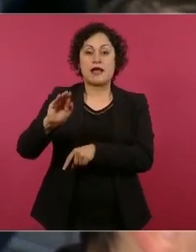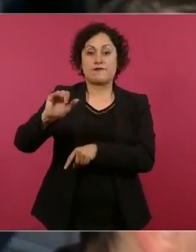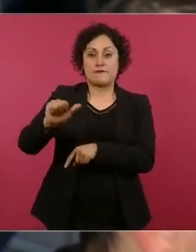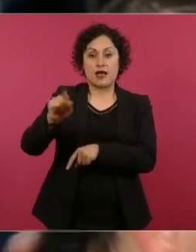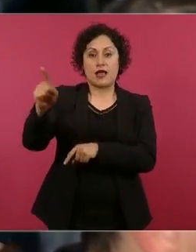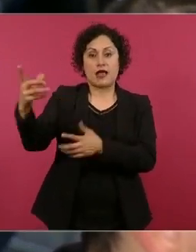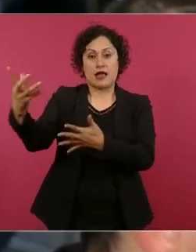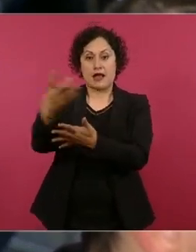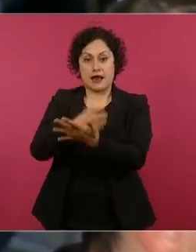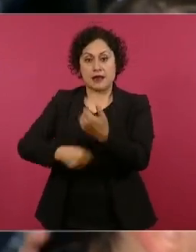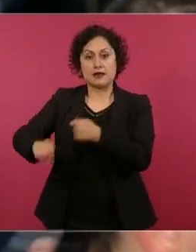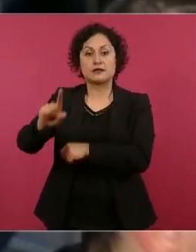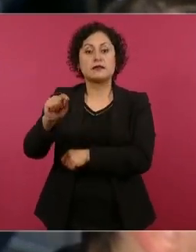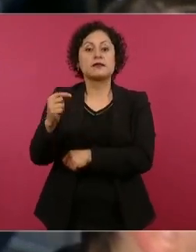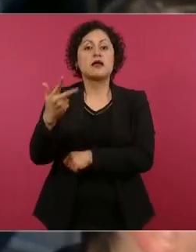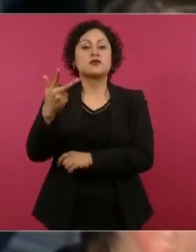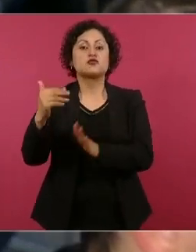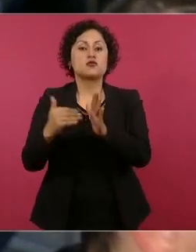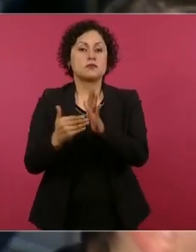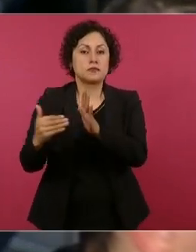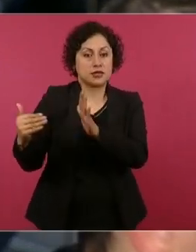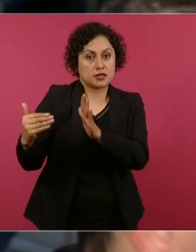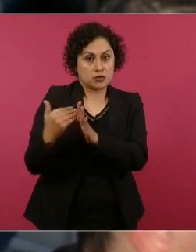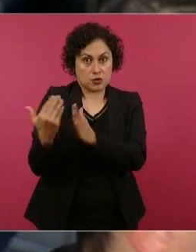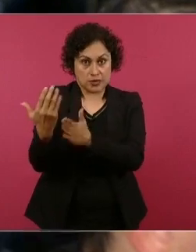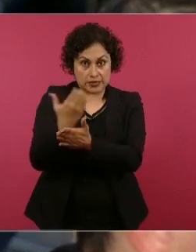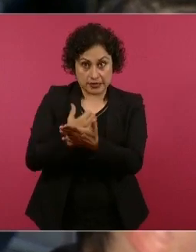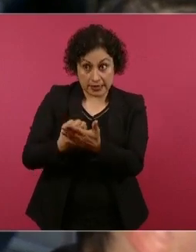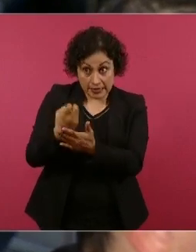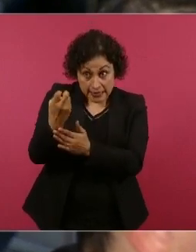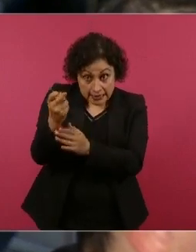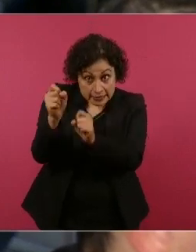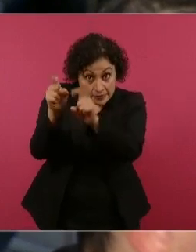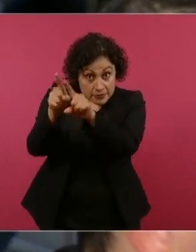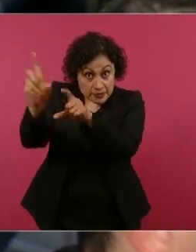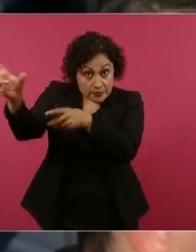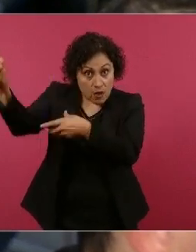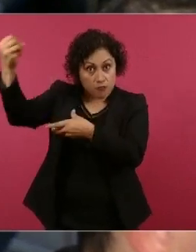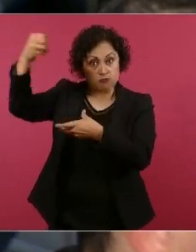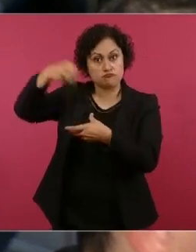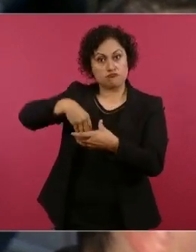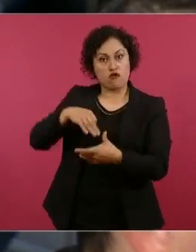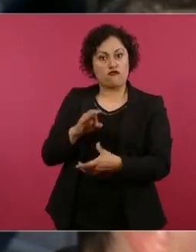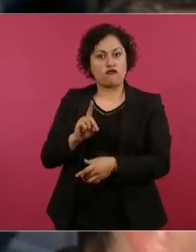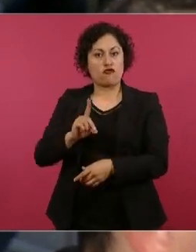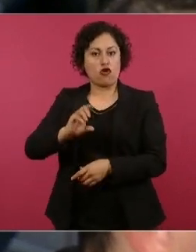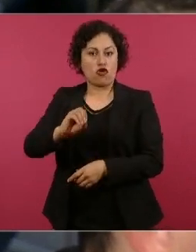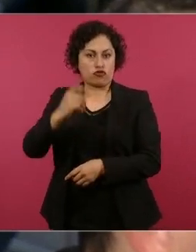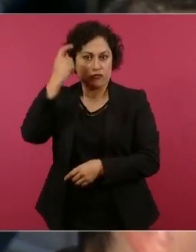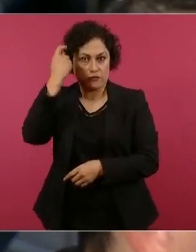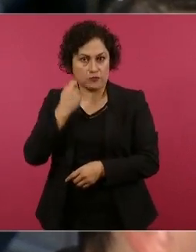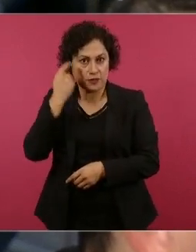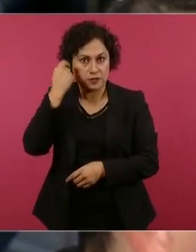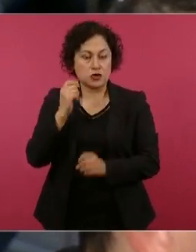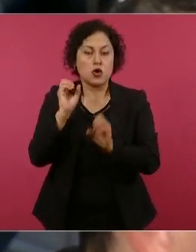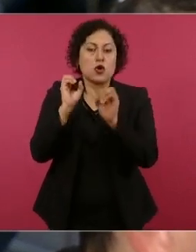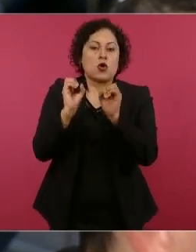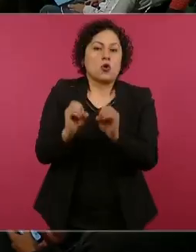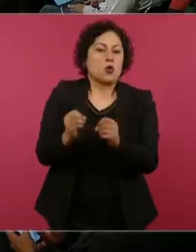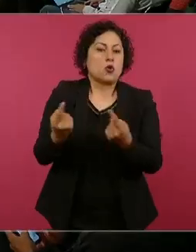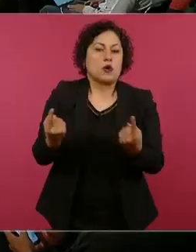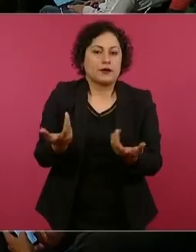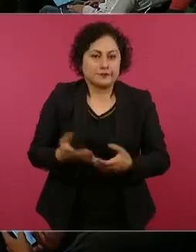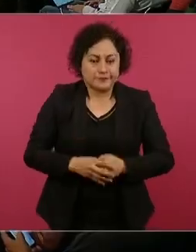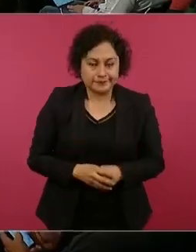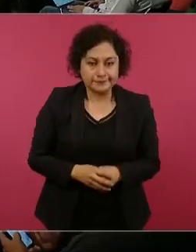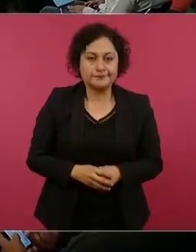utilidades, a ver si estas utilidades van a pasar al fondo o si no entra en las empresas. Se está trabajando